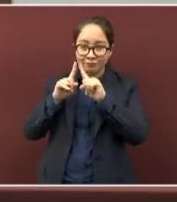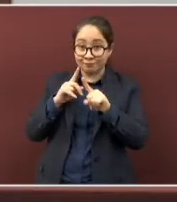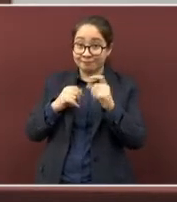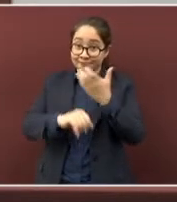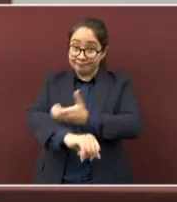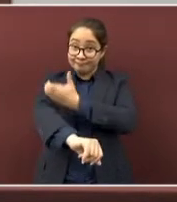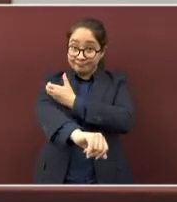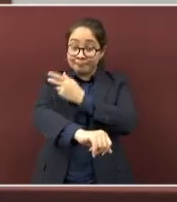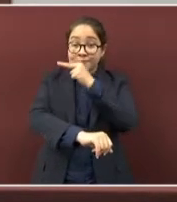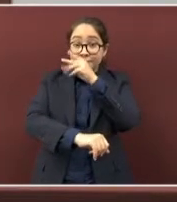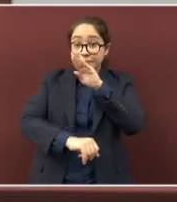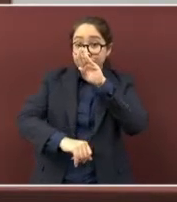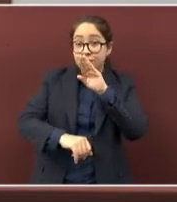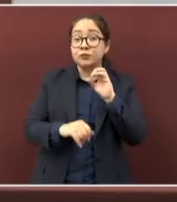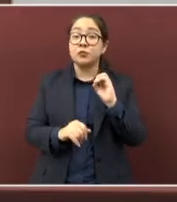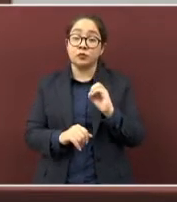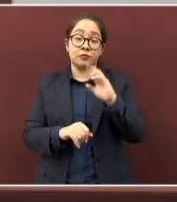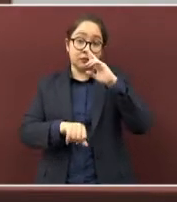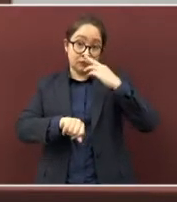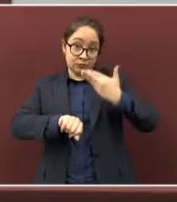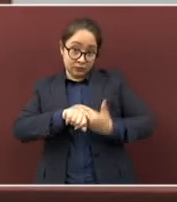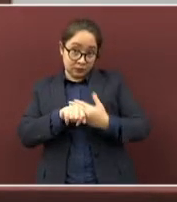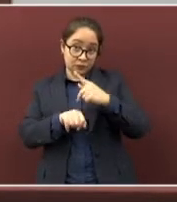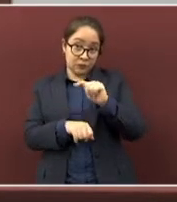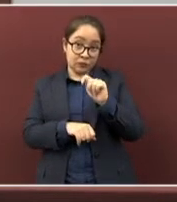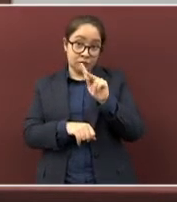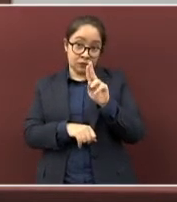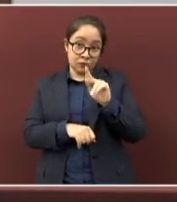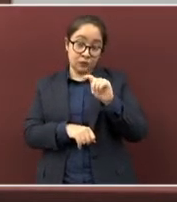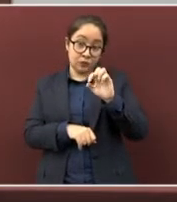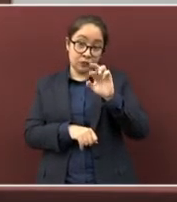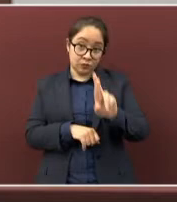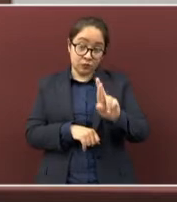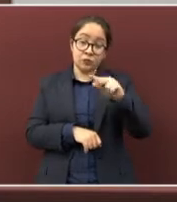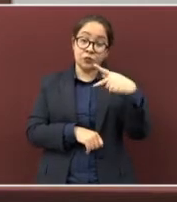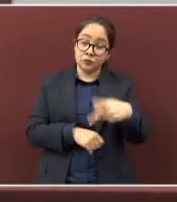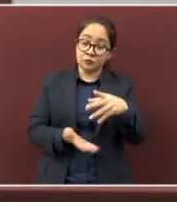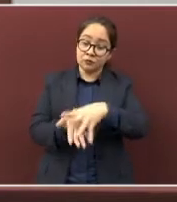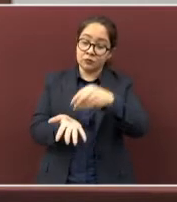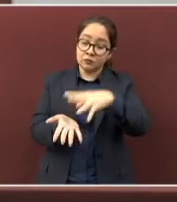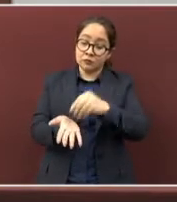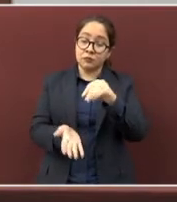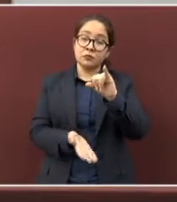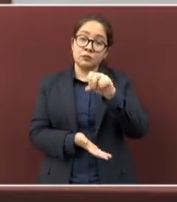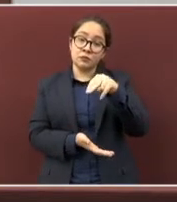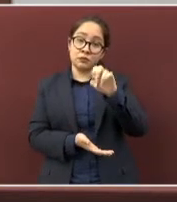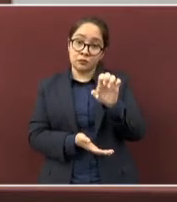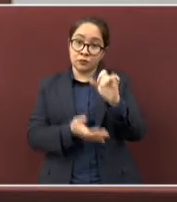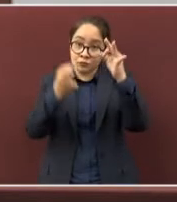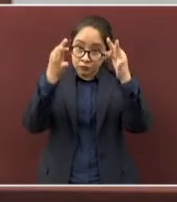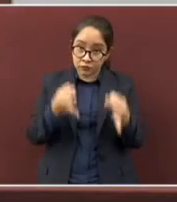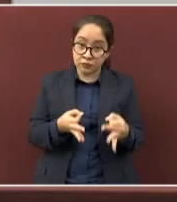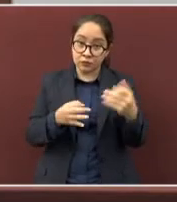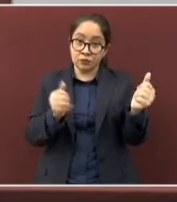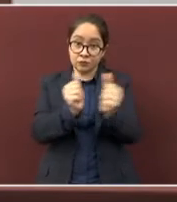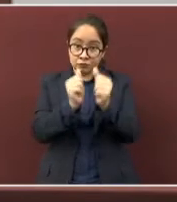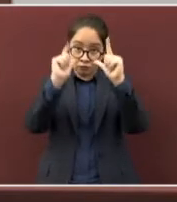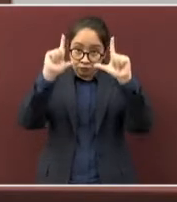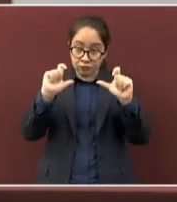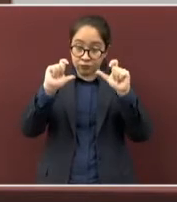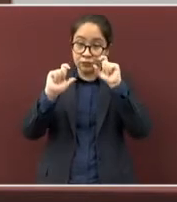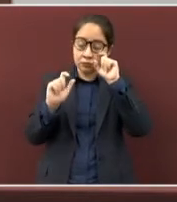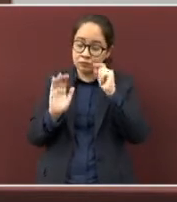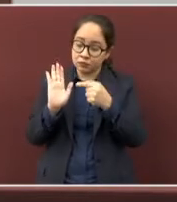deberá llevar copia y original de su identificación oficial con fotografía.